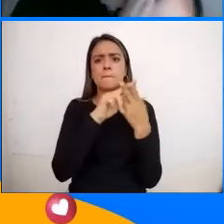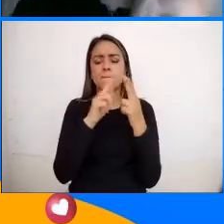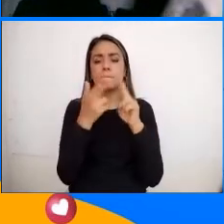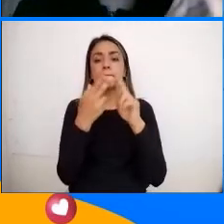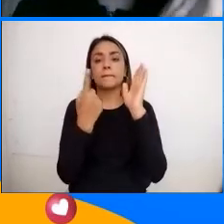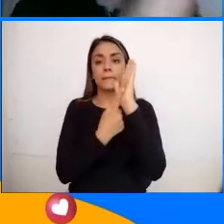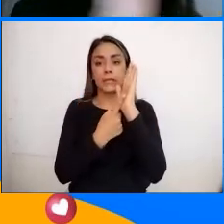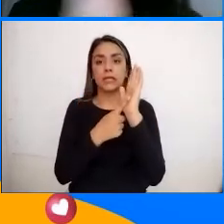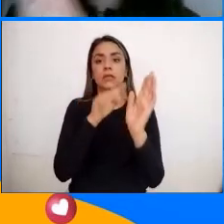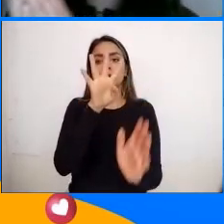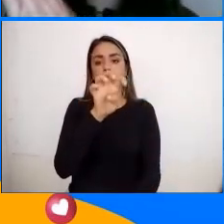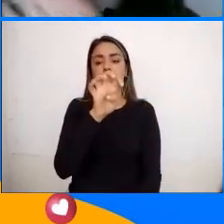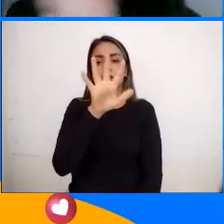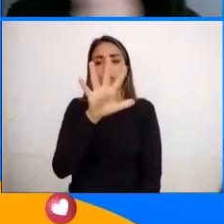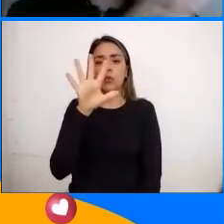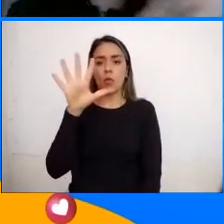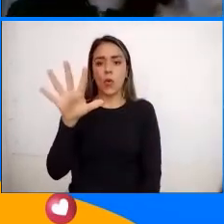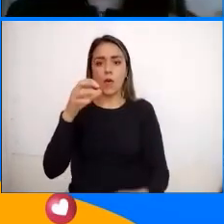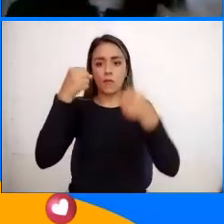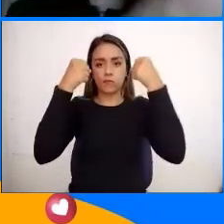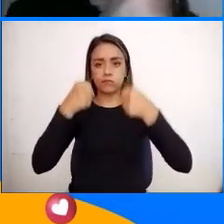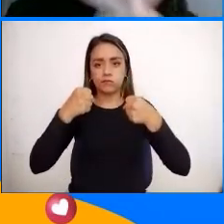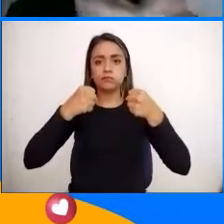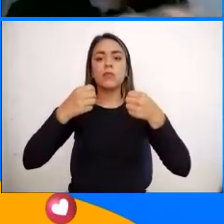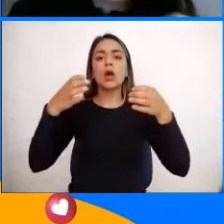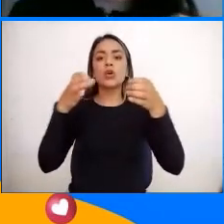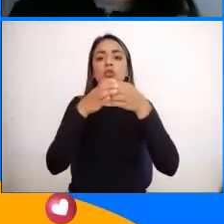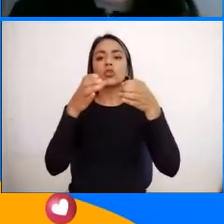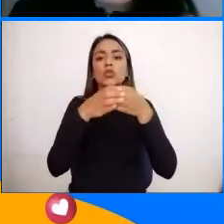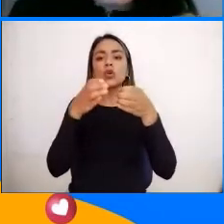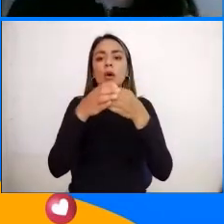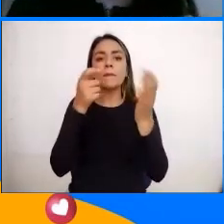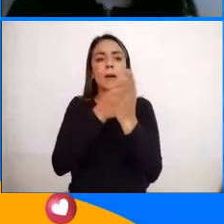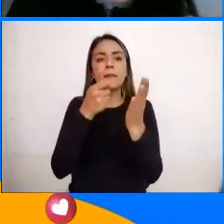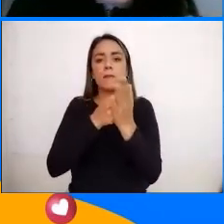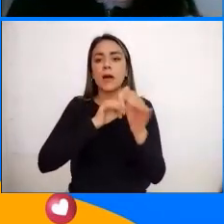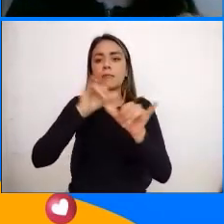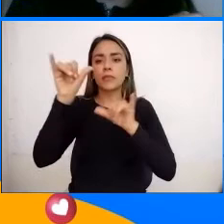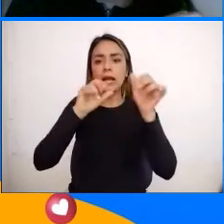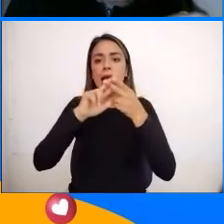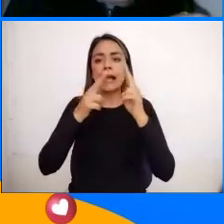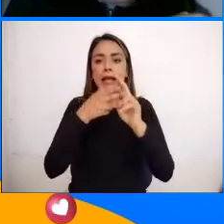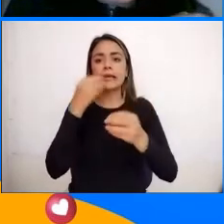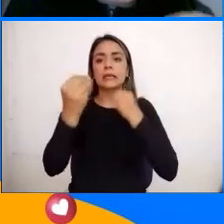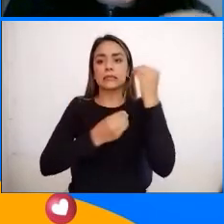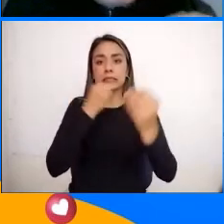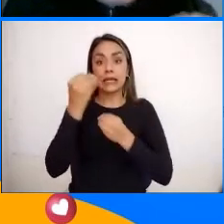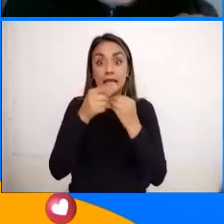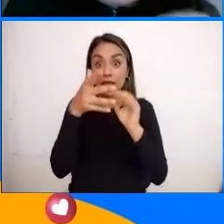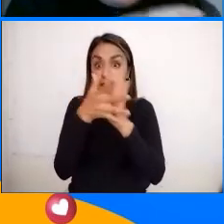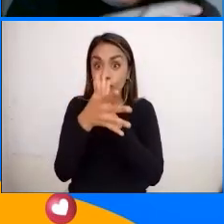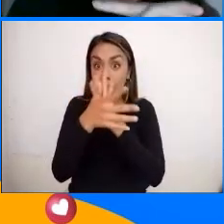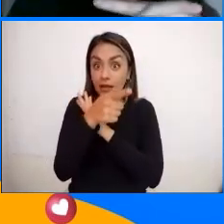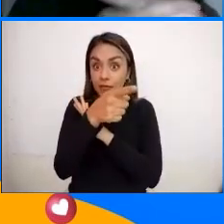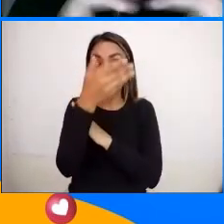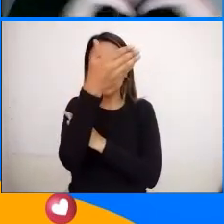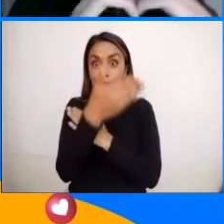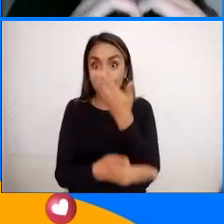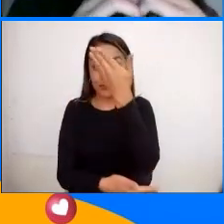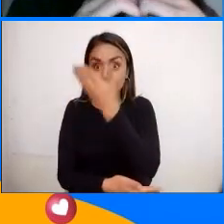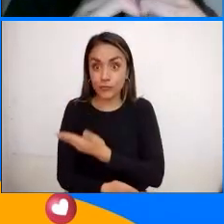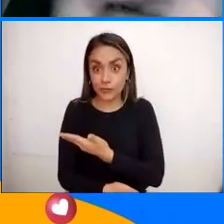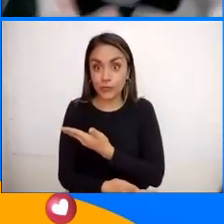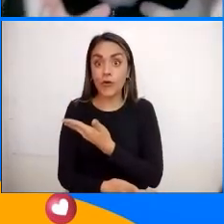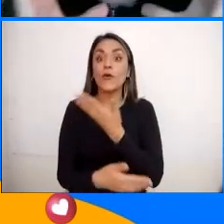1955 Entonces se formó La Asociación De Líneas Aéreas De Alaico Y este dato Es súper importantísimo Así